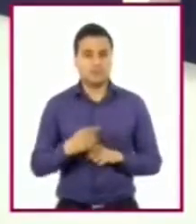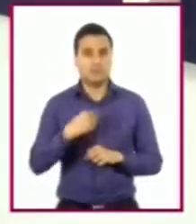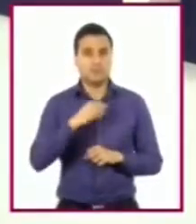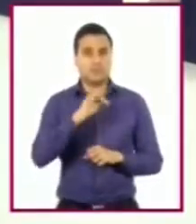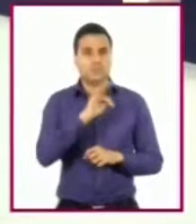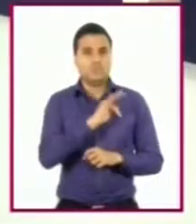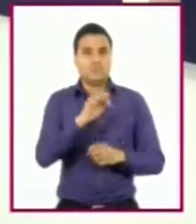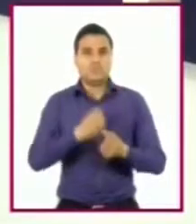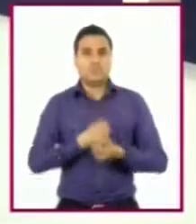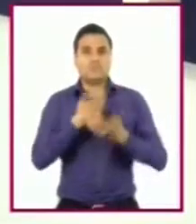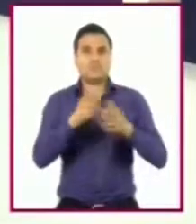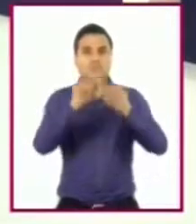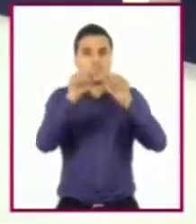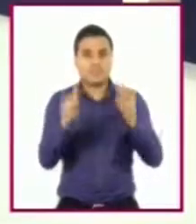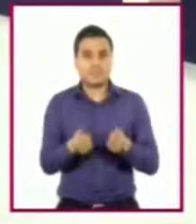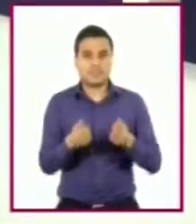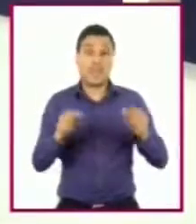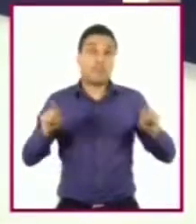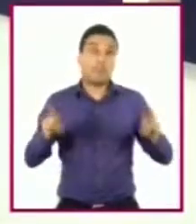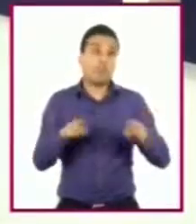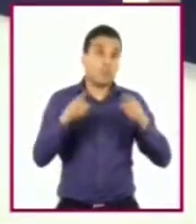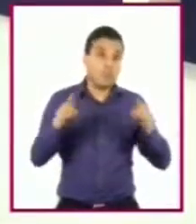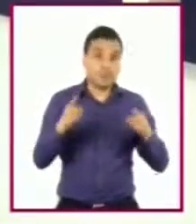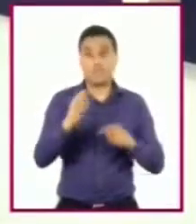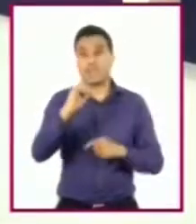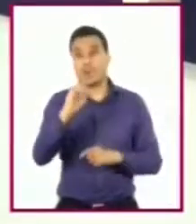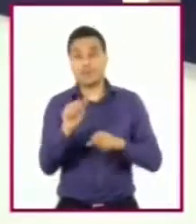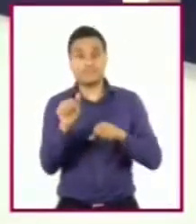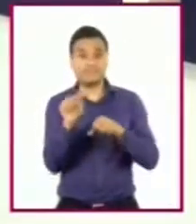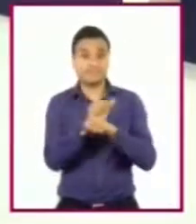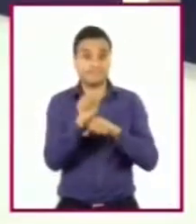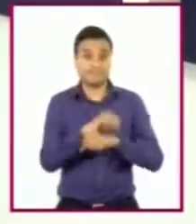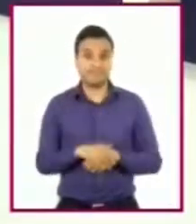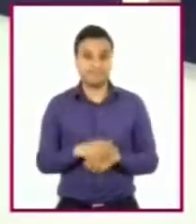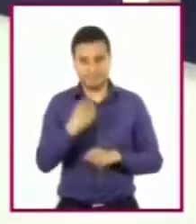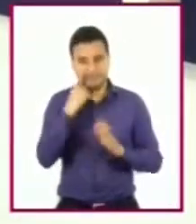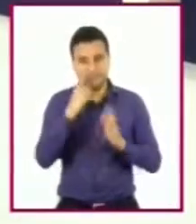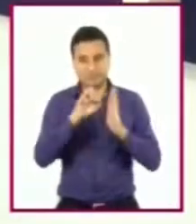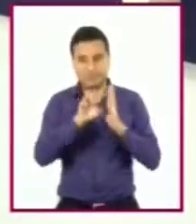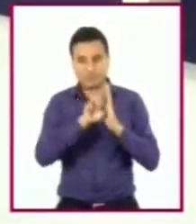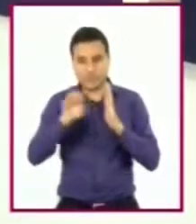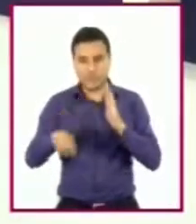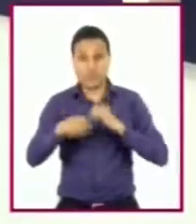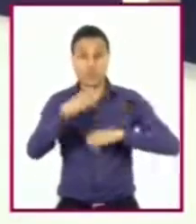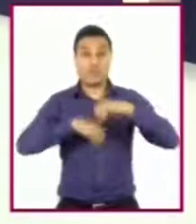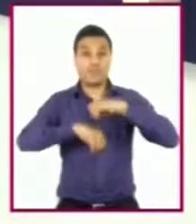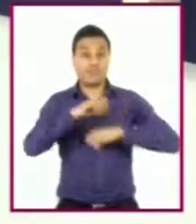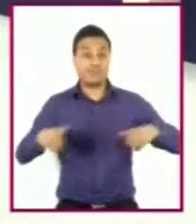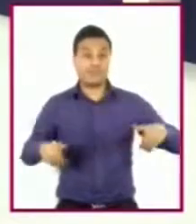artística mediante la música o la actuación, por ejemplo, en obras de teatro.